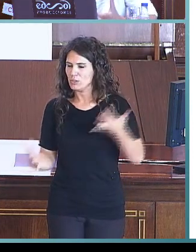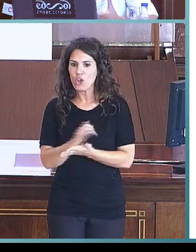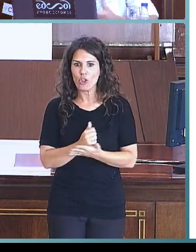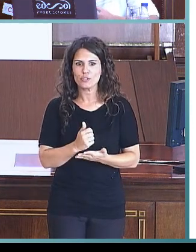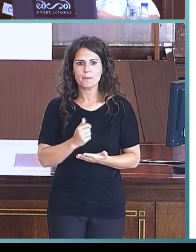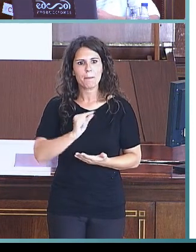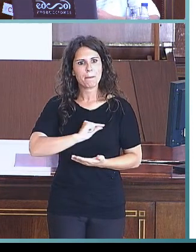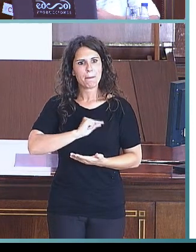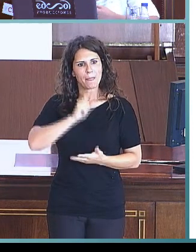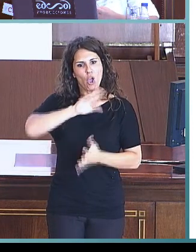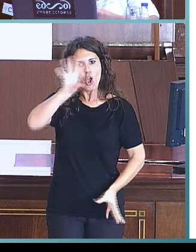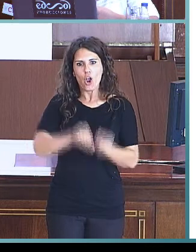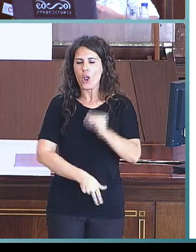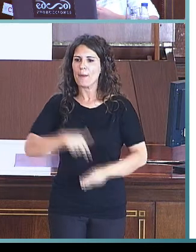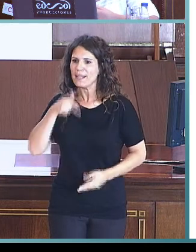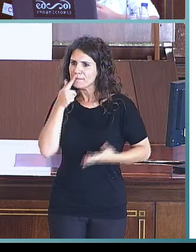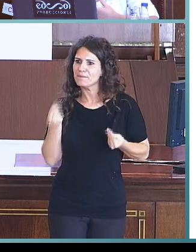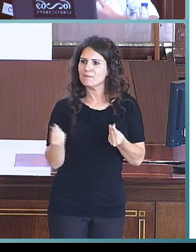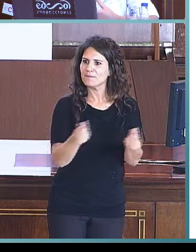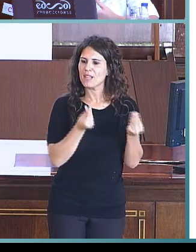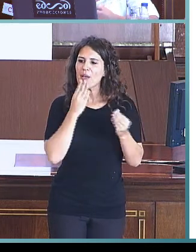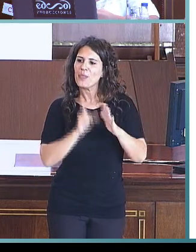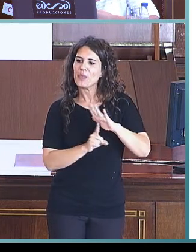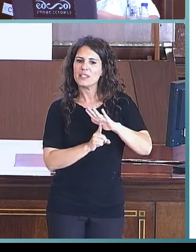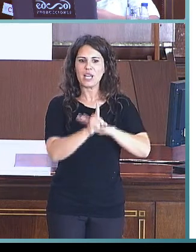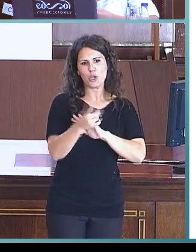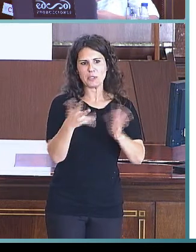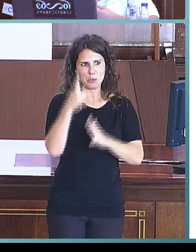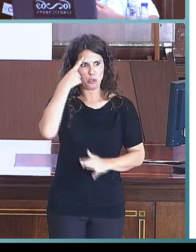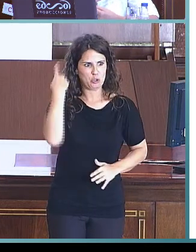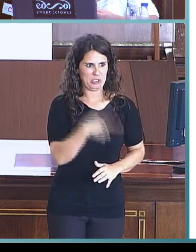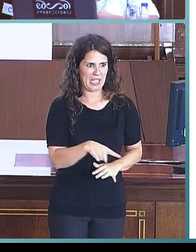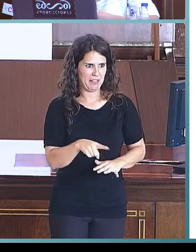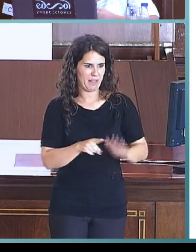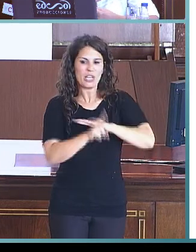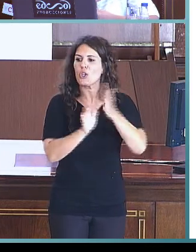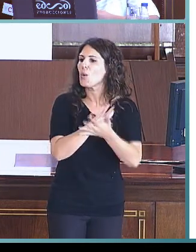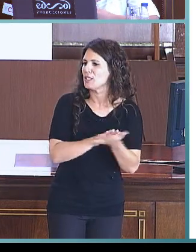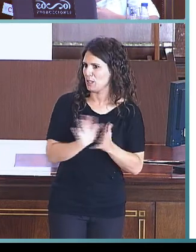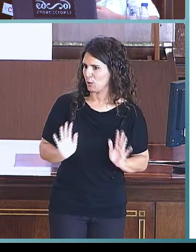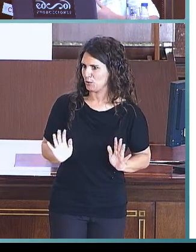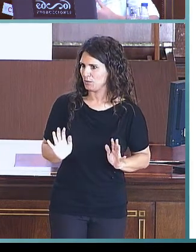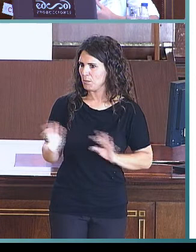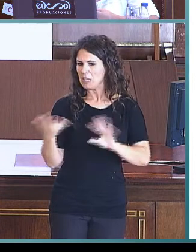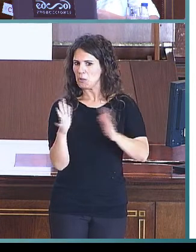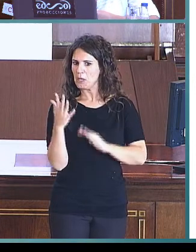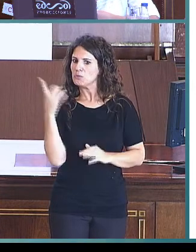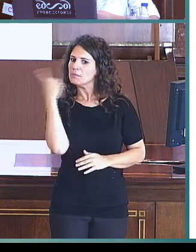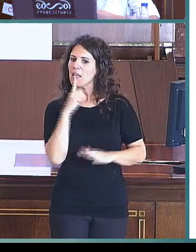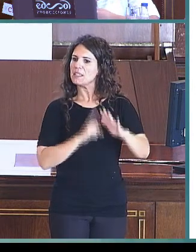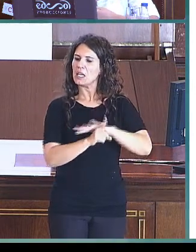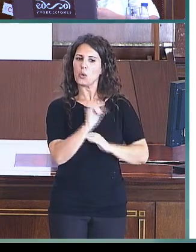global acerca de cómo es ese desarrollo de la lengua de signos, tenemos una percepción de que efectivamente ese desarrollo ocurre,